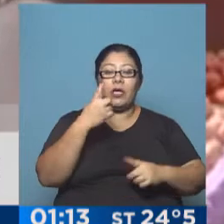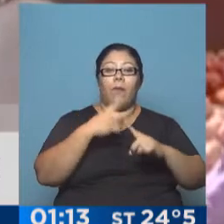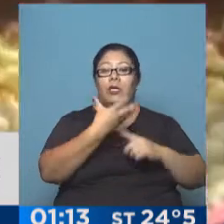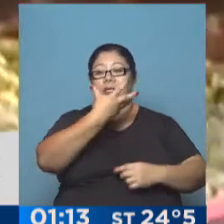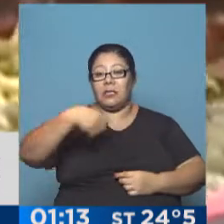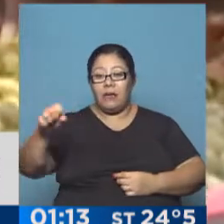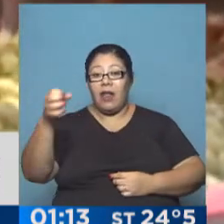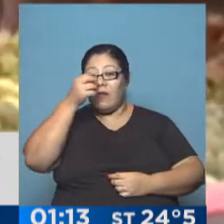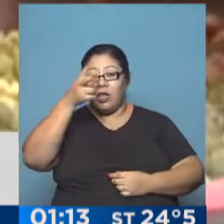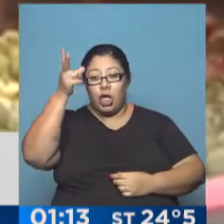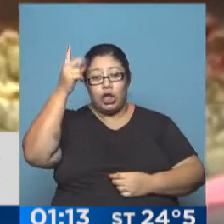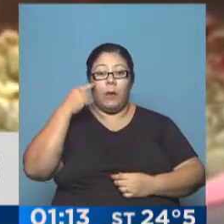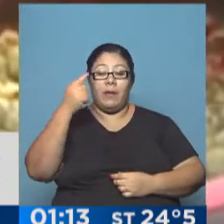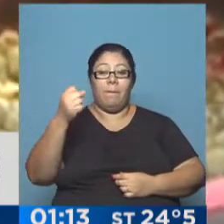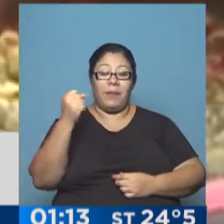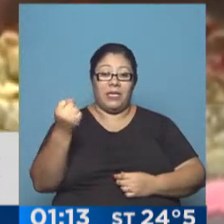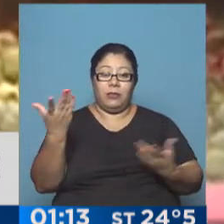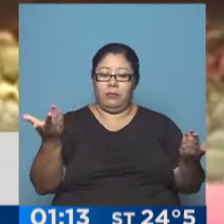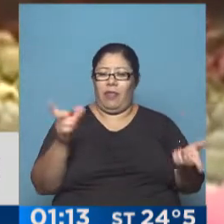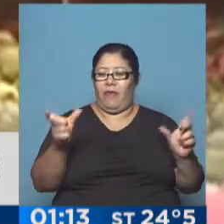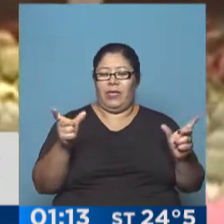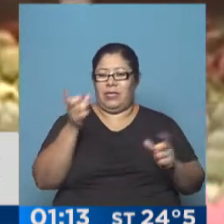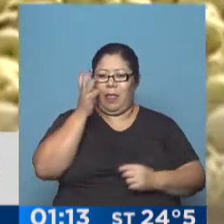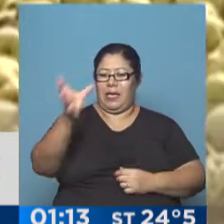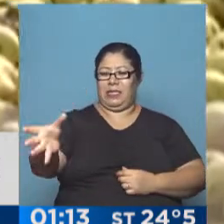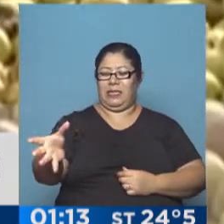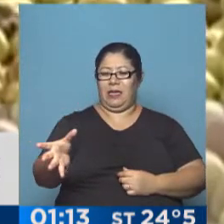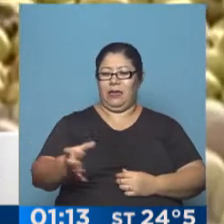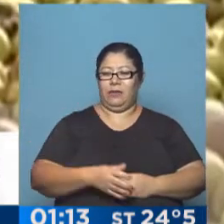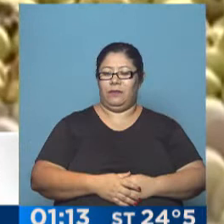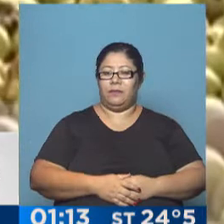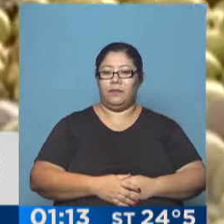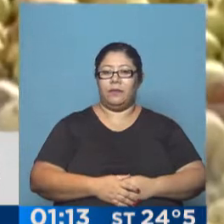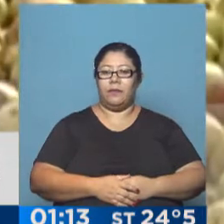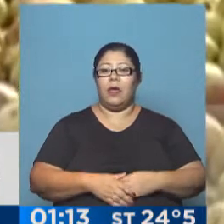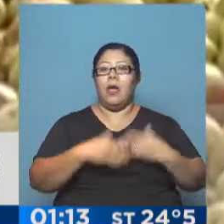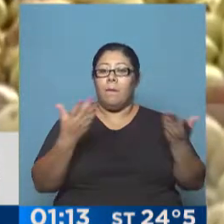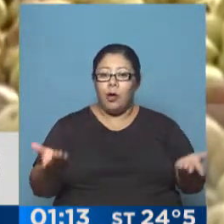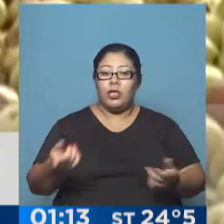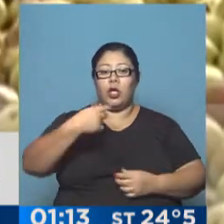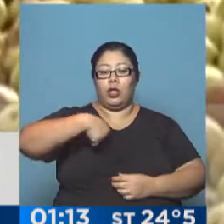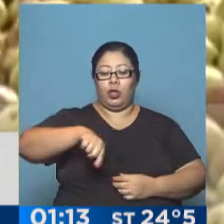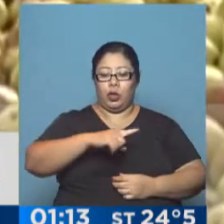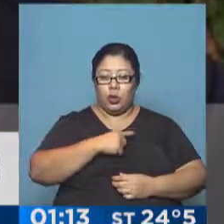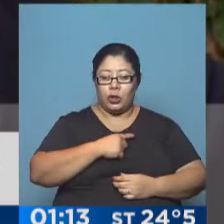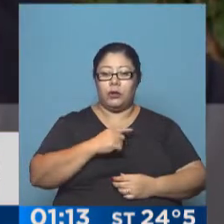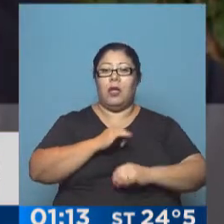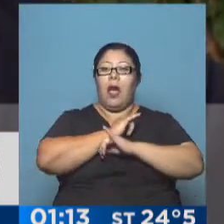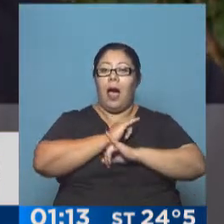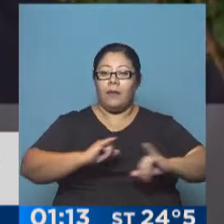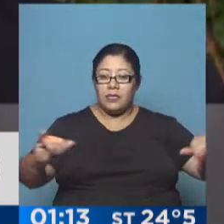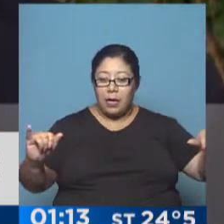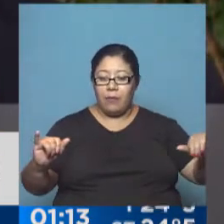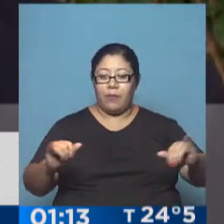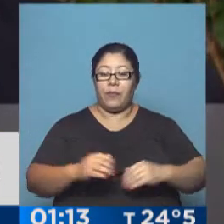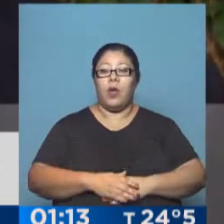pesos, se imagina la diferencia que hay entre el flete y lo que realmente paga el consumidor. Por eso alegremente se menciona, o se dan otro ejemplo, en el cual